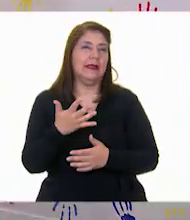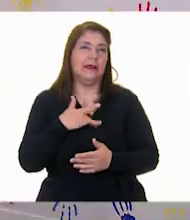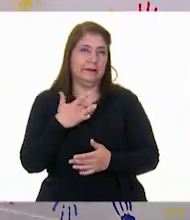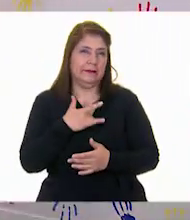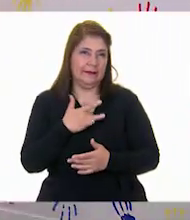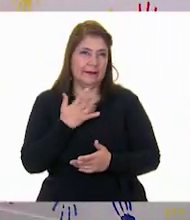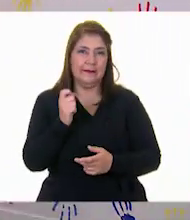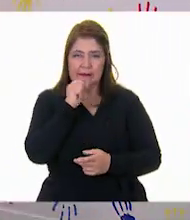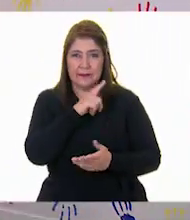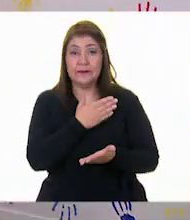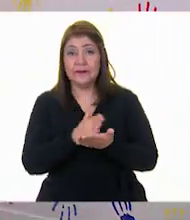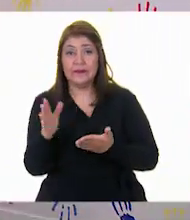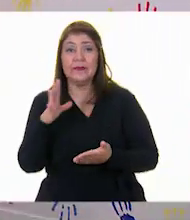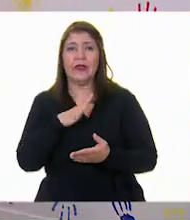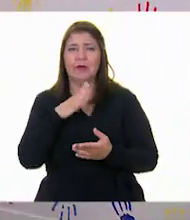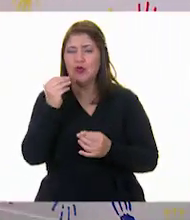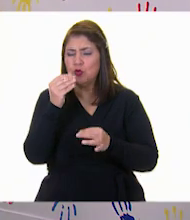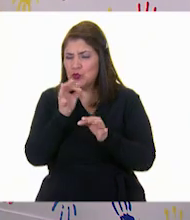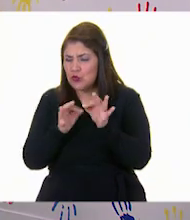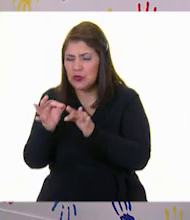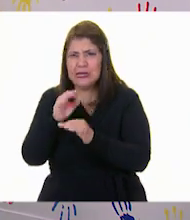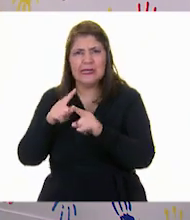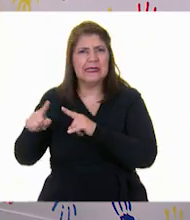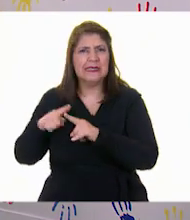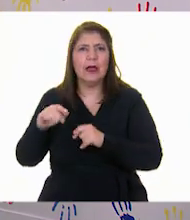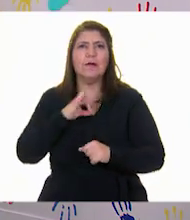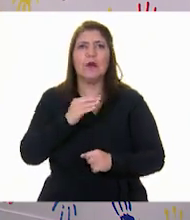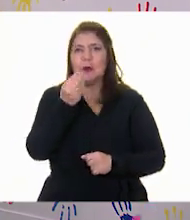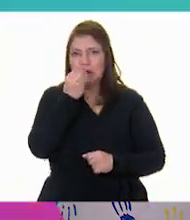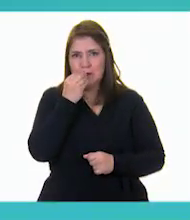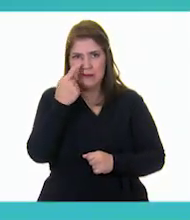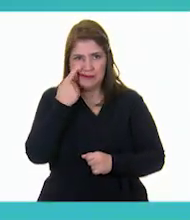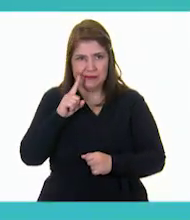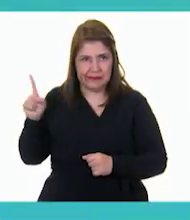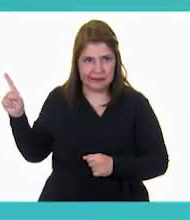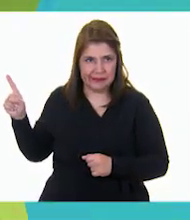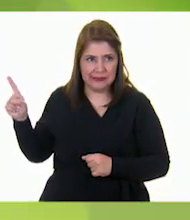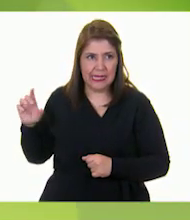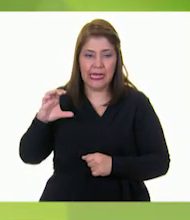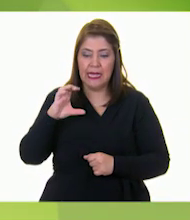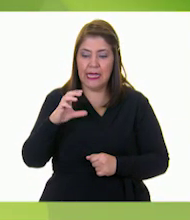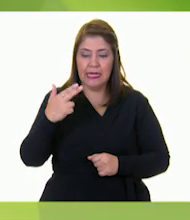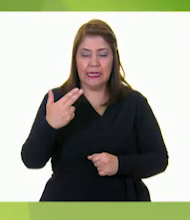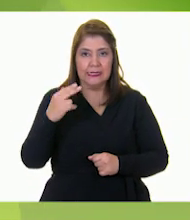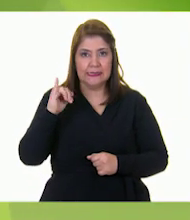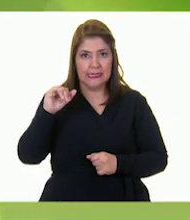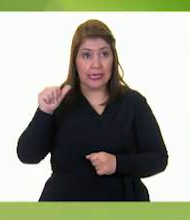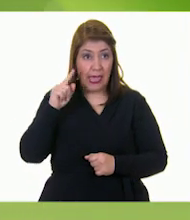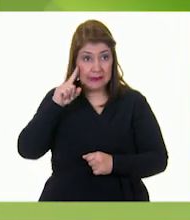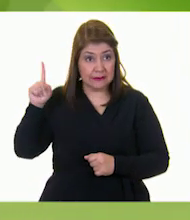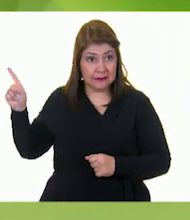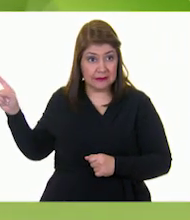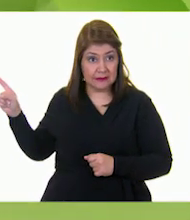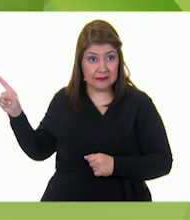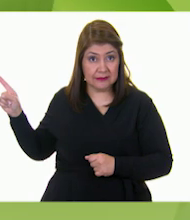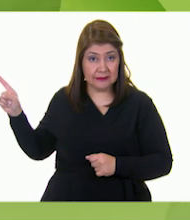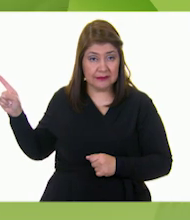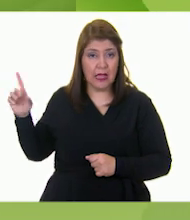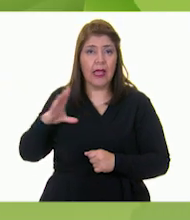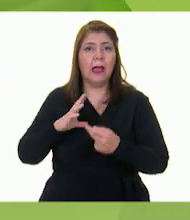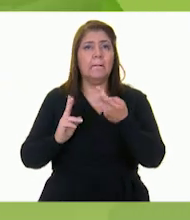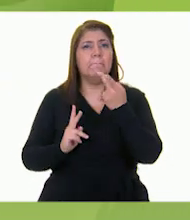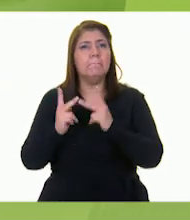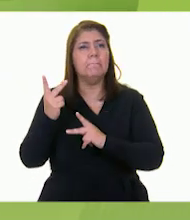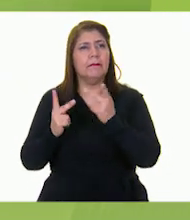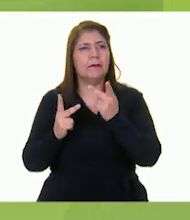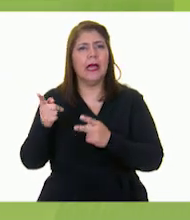tenemos muchas semillas que podemos comer. ejemplo, la chía que proviene de una planta de